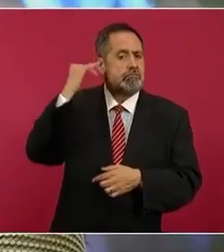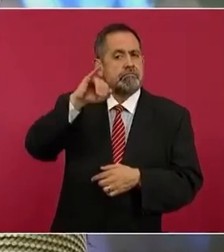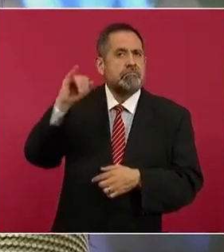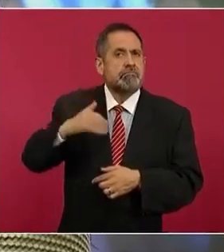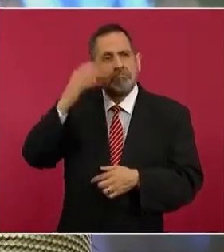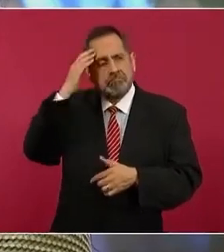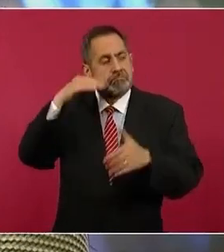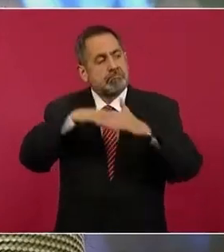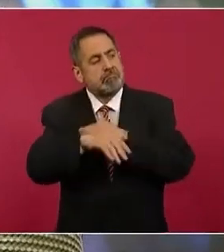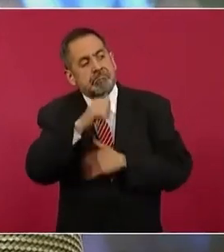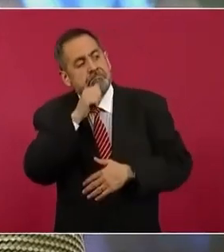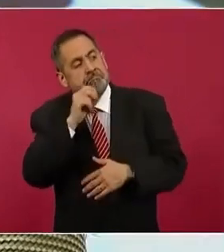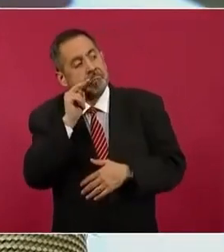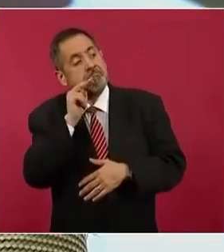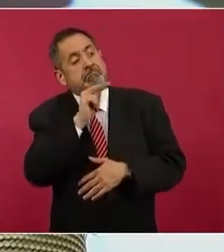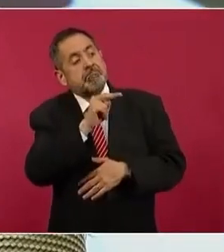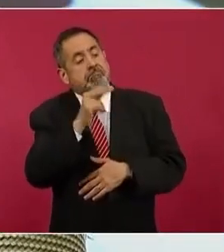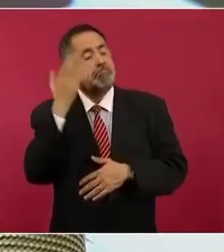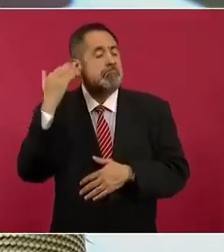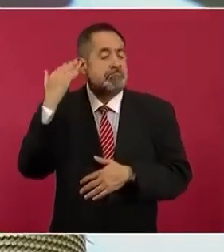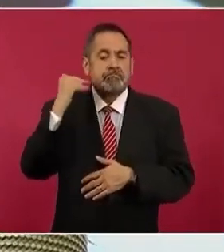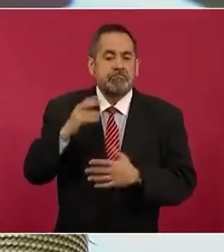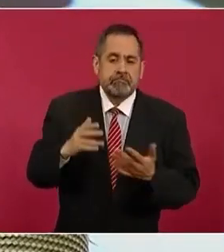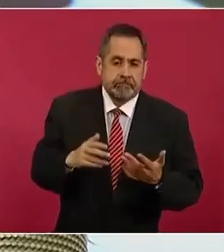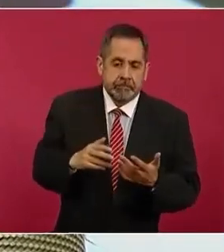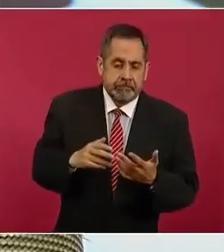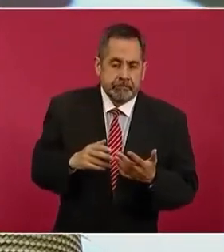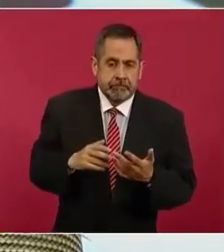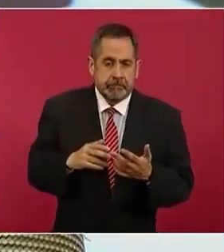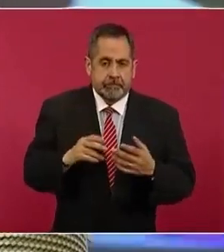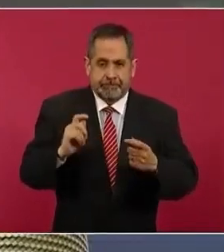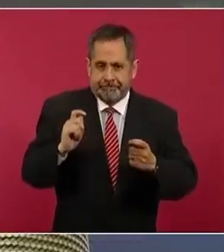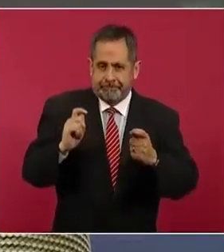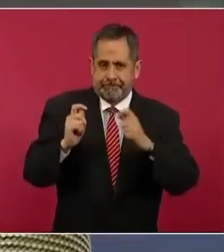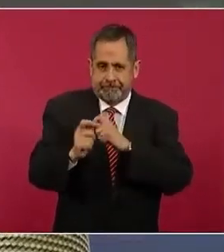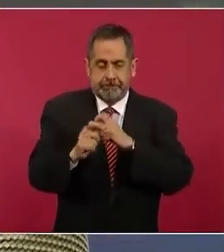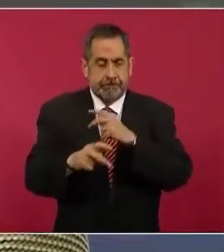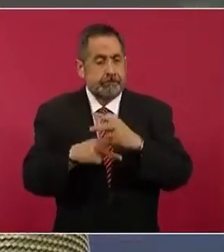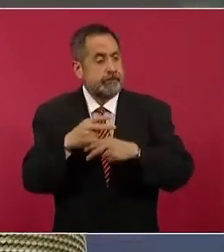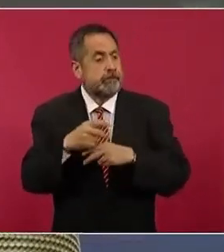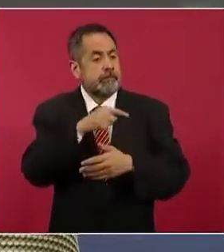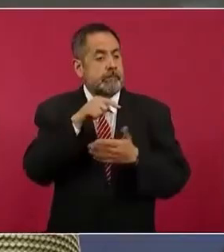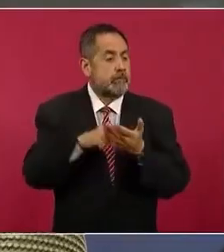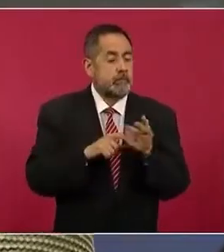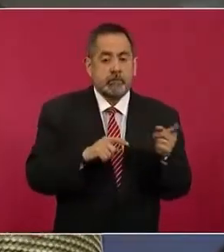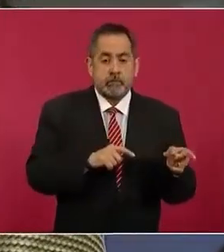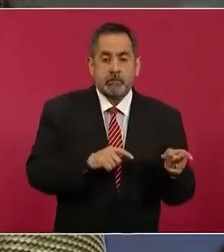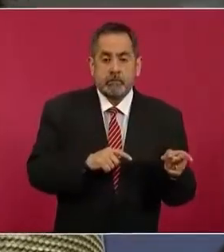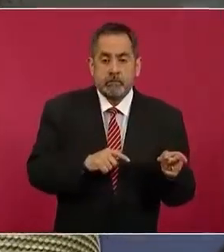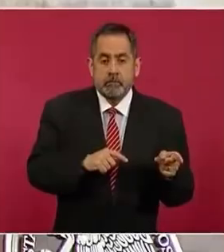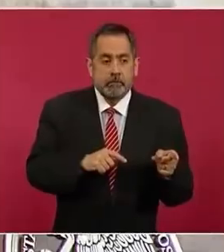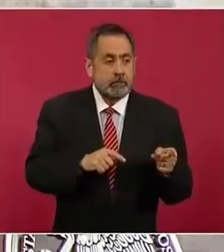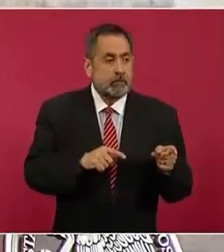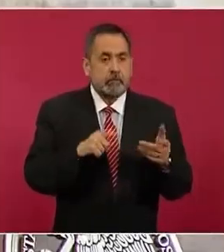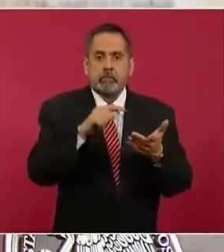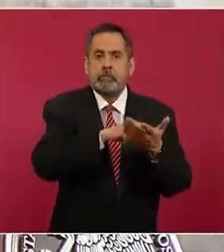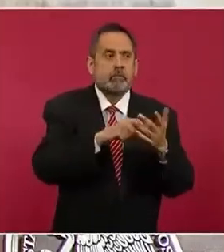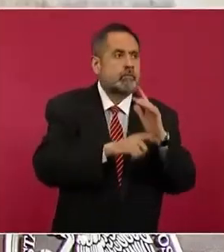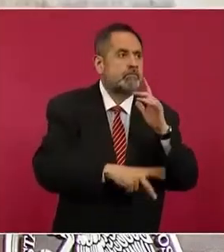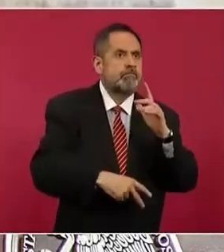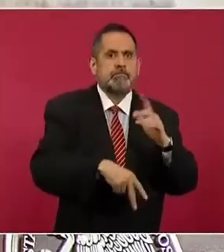lo visitamos todavía en transición, espacio que, dicho sea de paso, nos dejaron vacío.